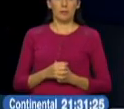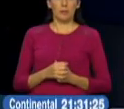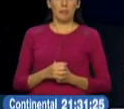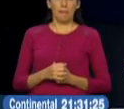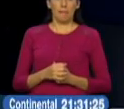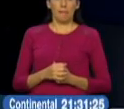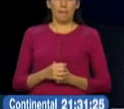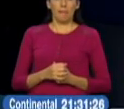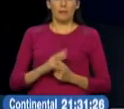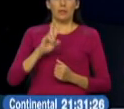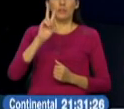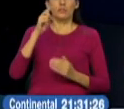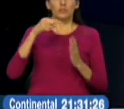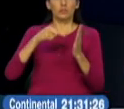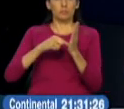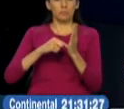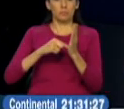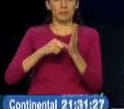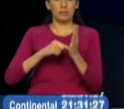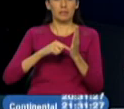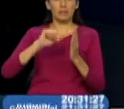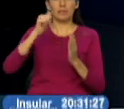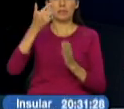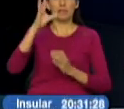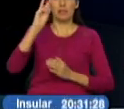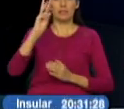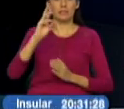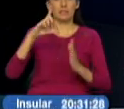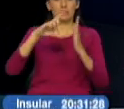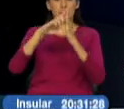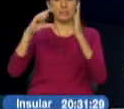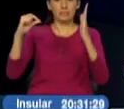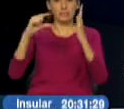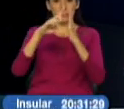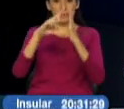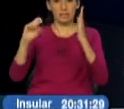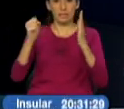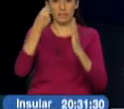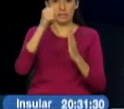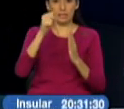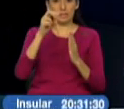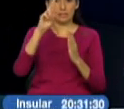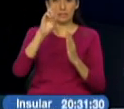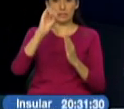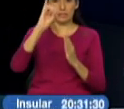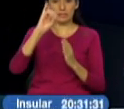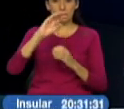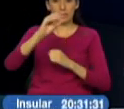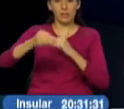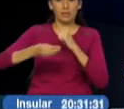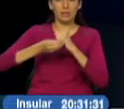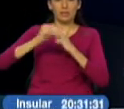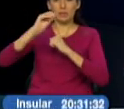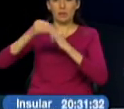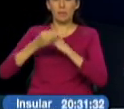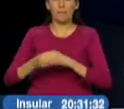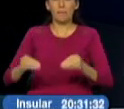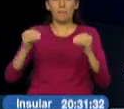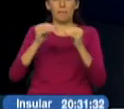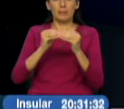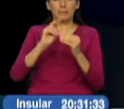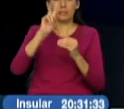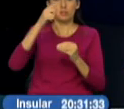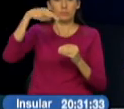En 2016 el servicio de rentas internas recaudó más de mil millones de dólares en impuestos solidarios, dinero que se